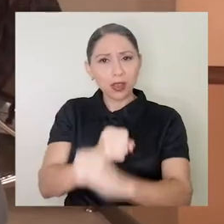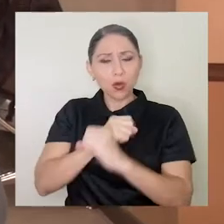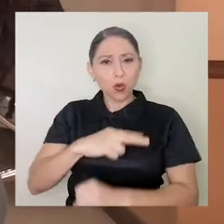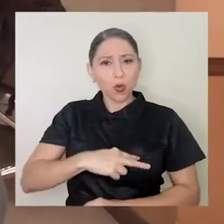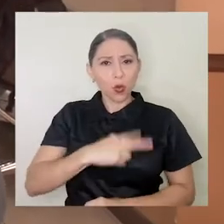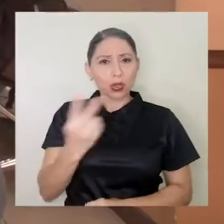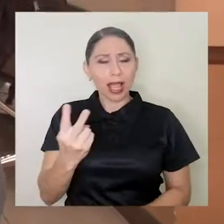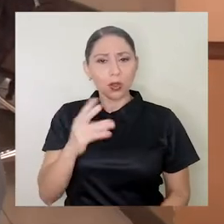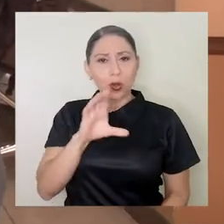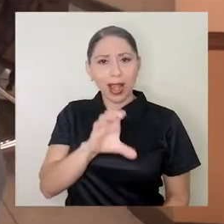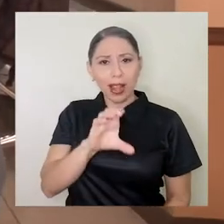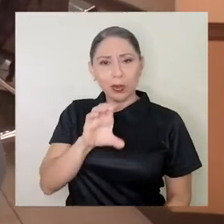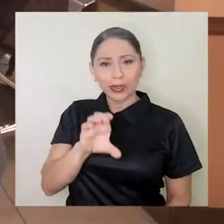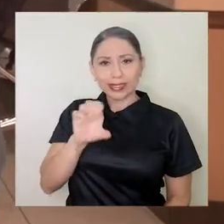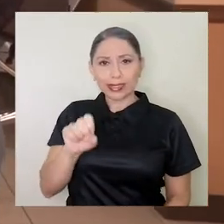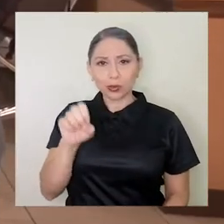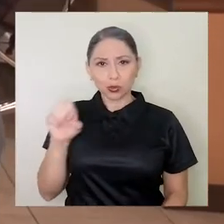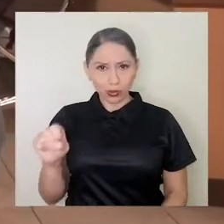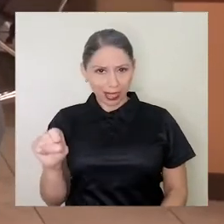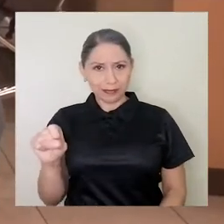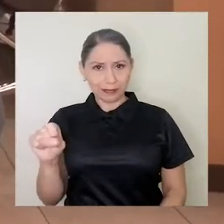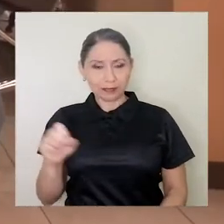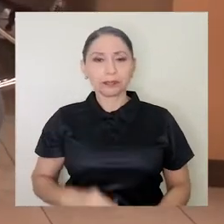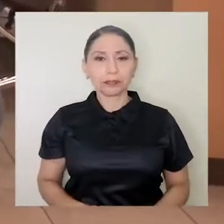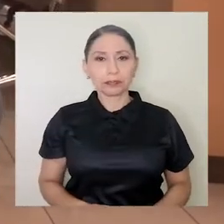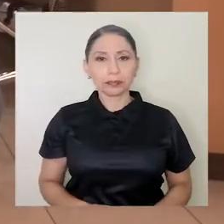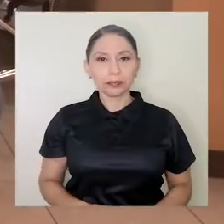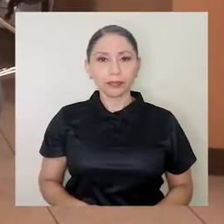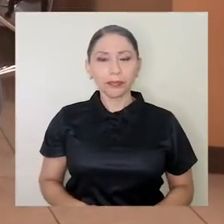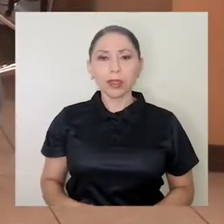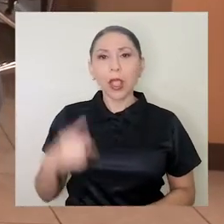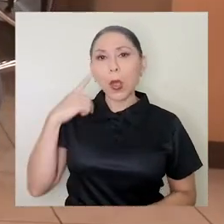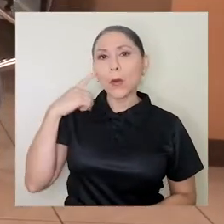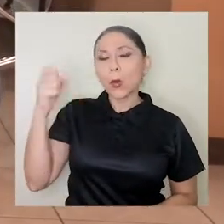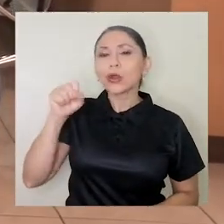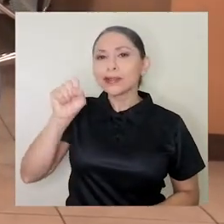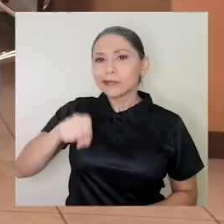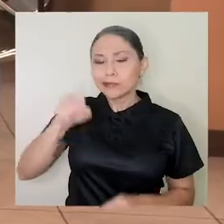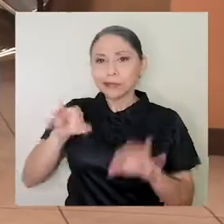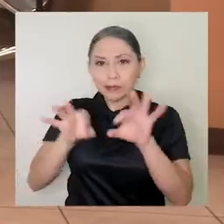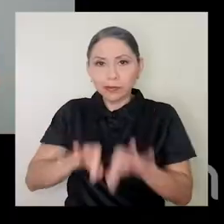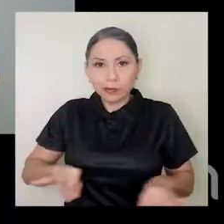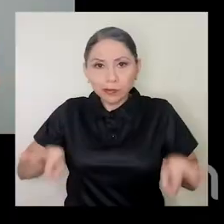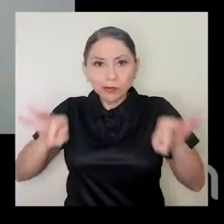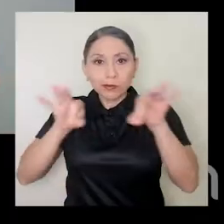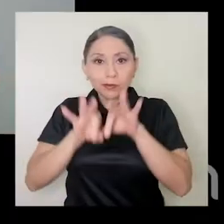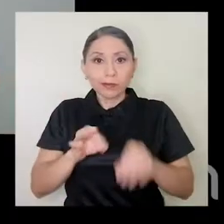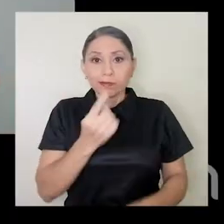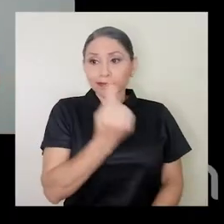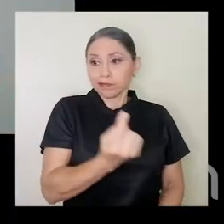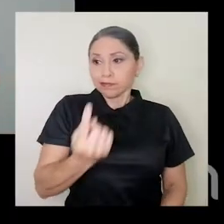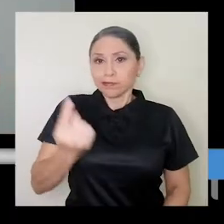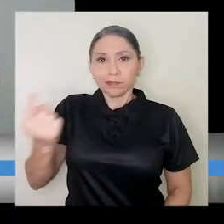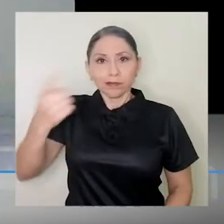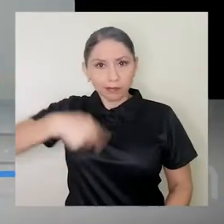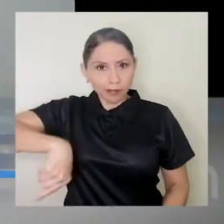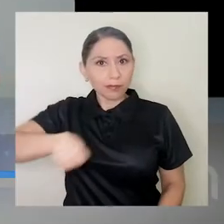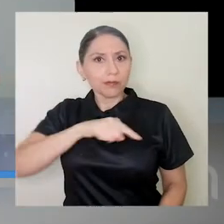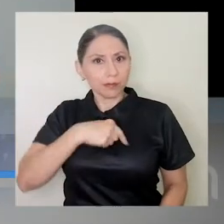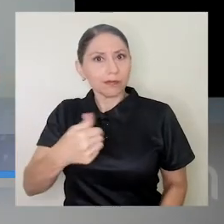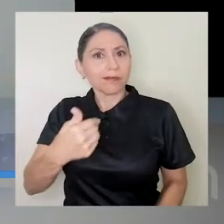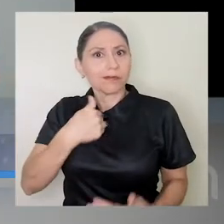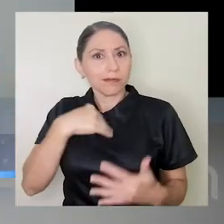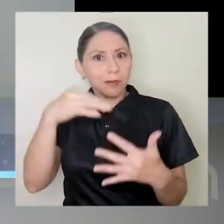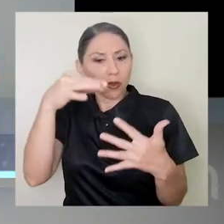voluntario que ofrece la Caja Costarricense de Seguro Social. Porque sí es importante que cada uno de nosotros tengamos